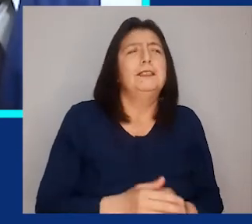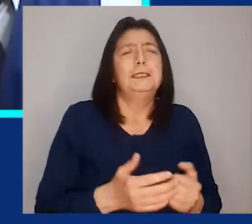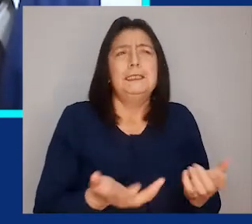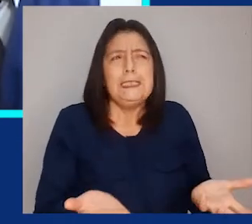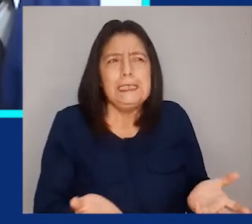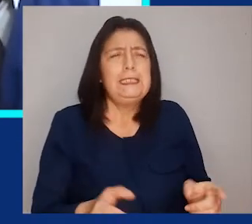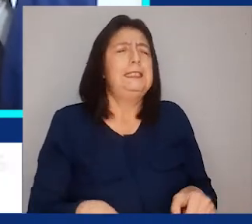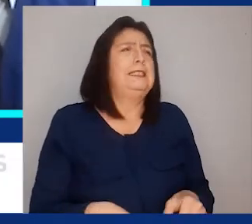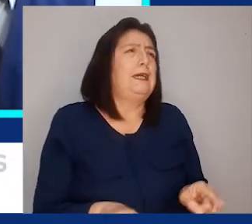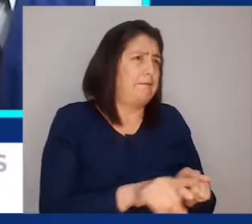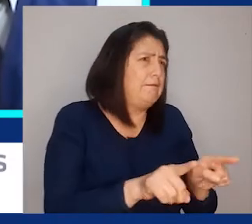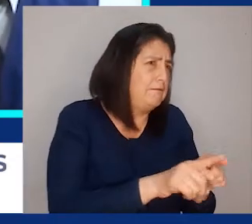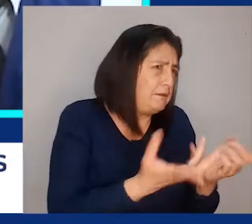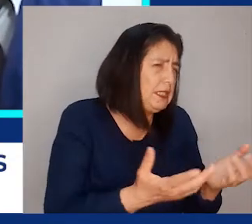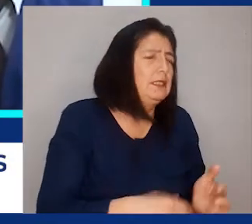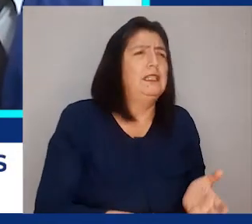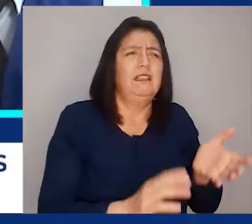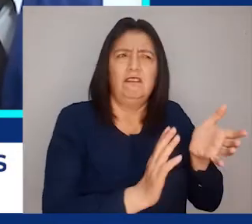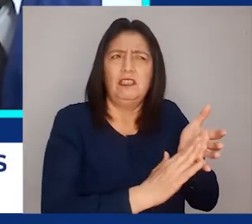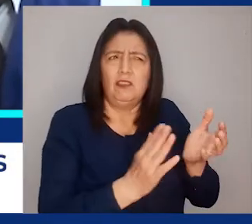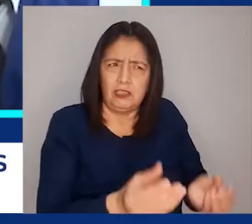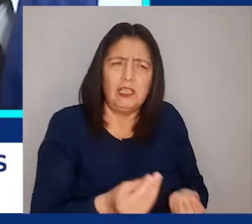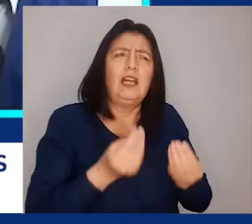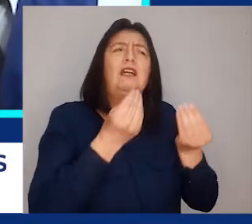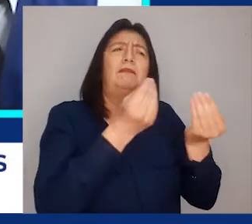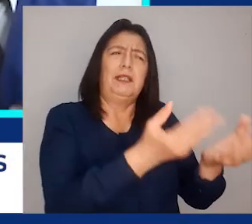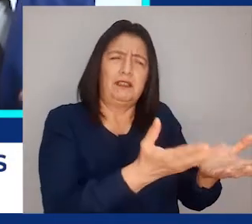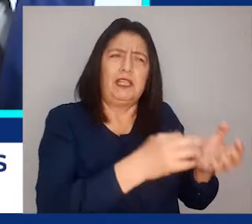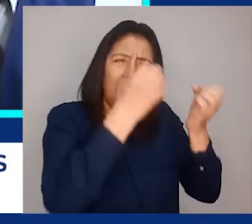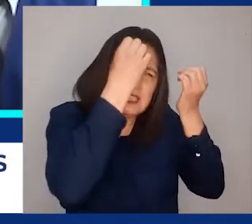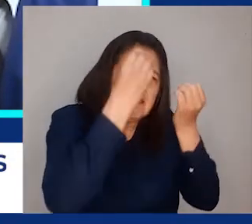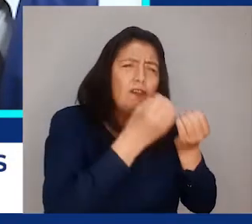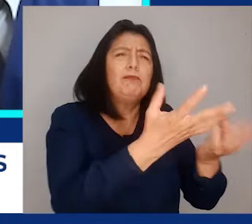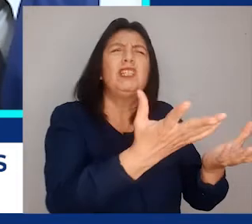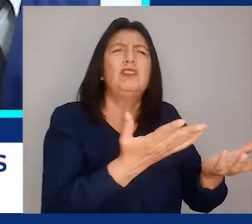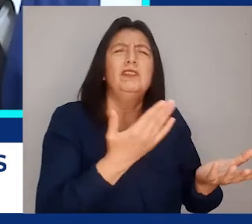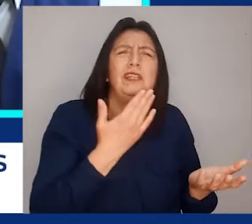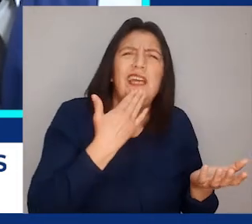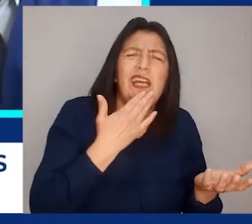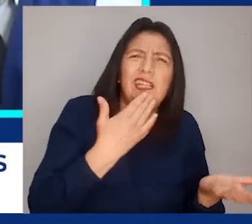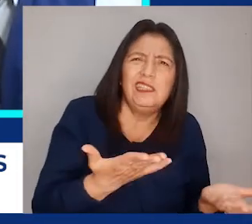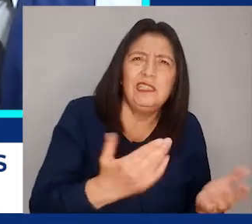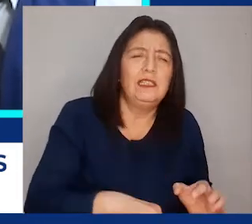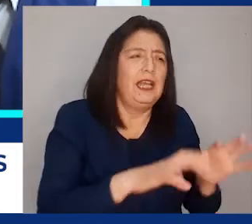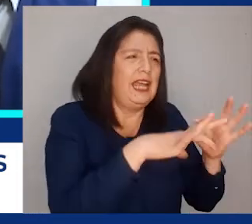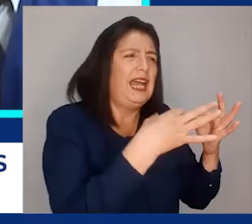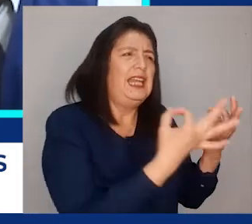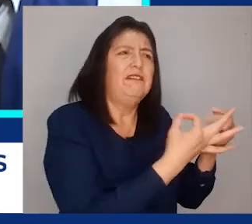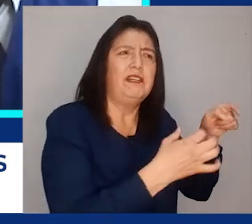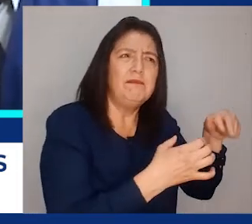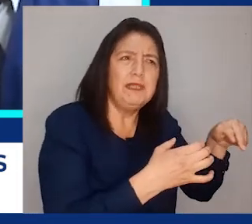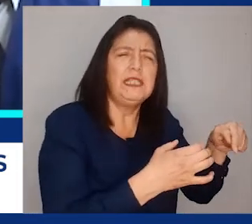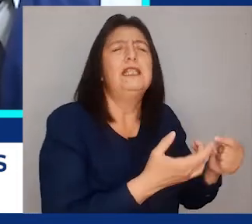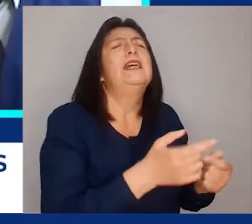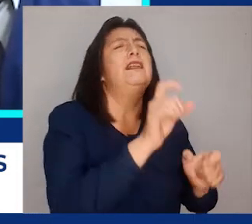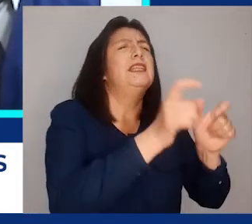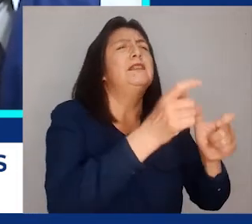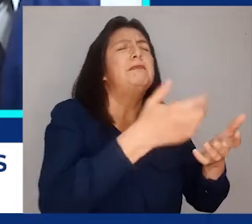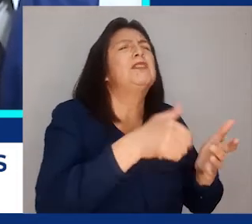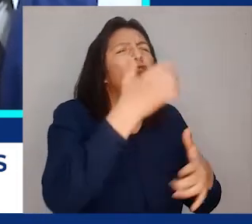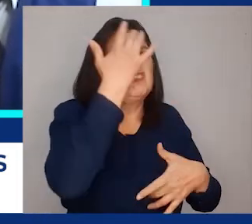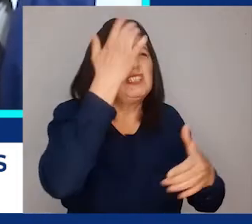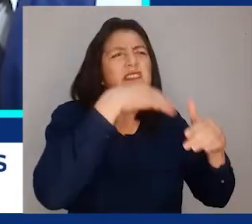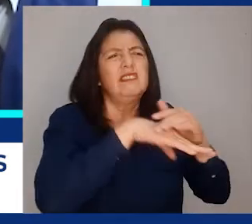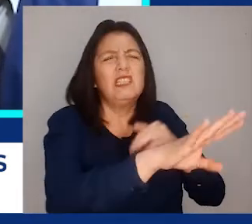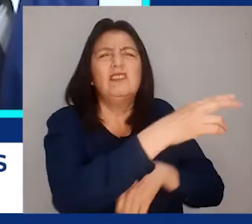y al mismo tiempo para que se le brinde información a los familiares de los